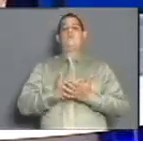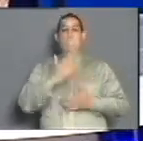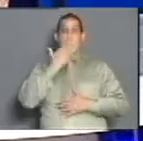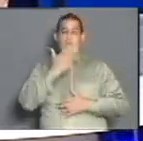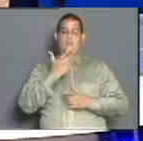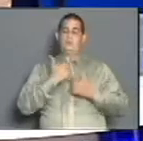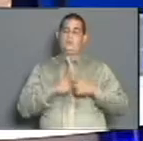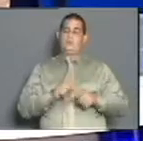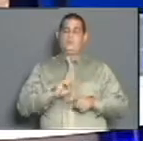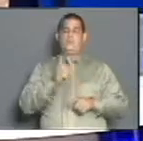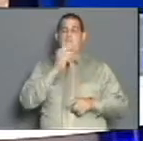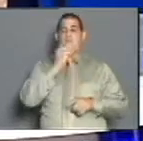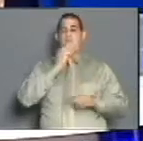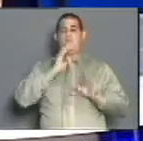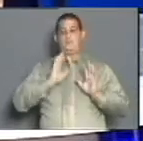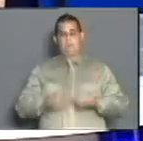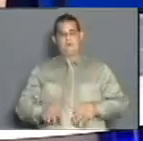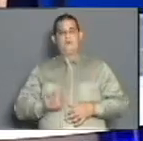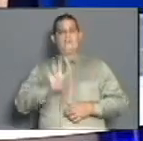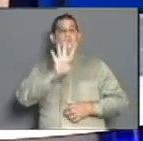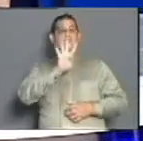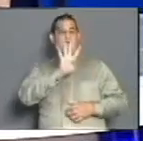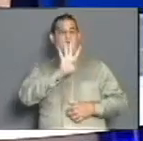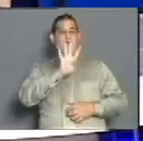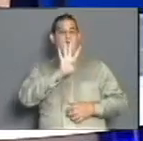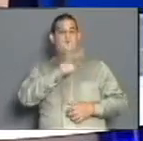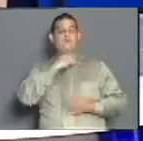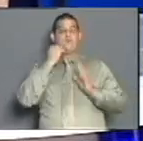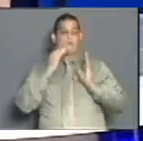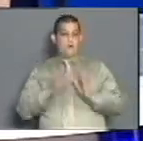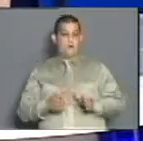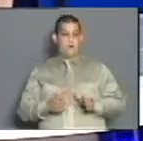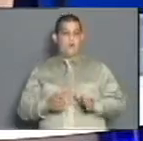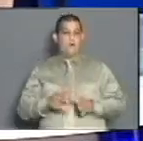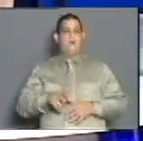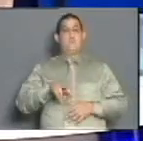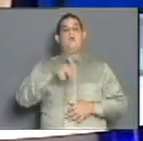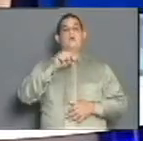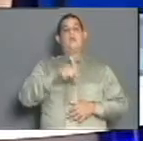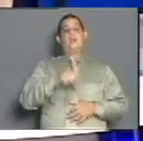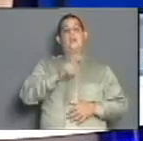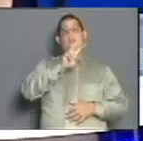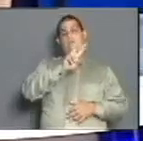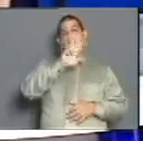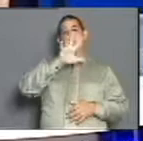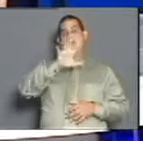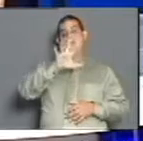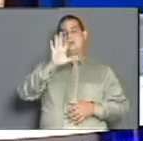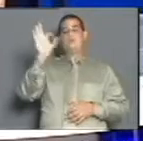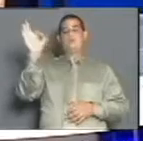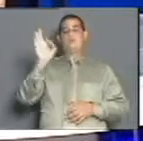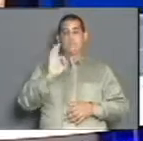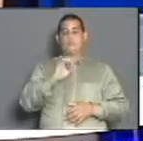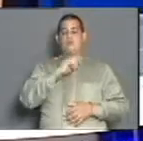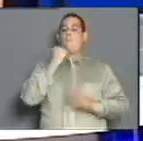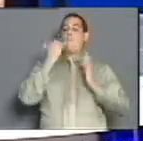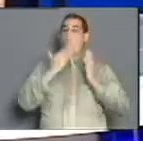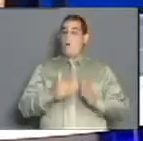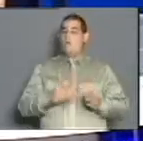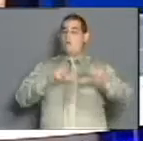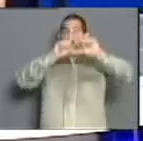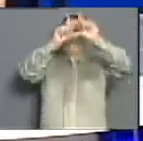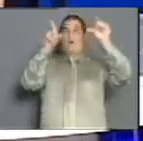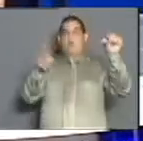pero no podemos. Y de los cuatro fallecidos, uno es nuestro. Es decir, el 25% de los fallecidos de este país están en Holguín. Y Holguín está en una posición. En la